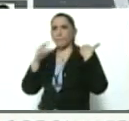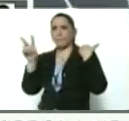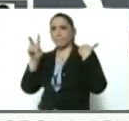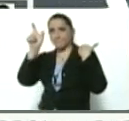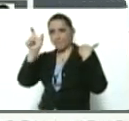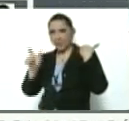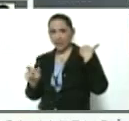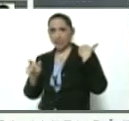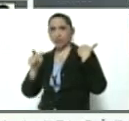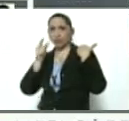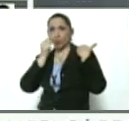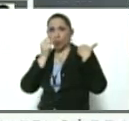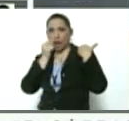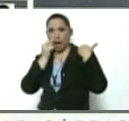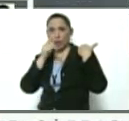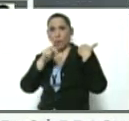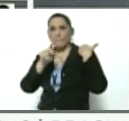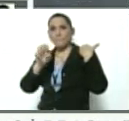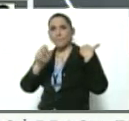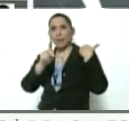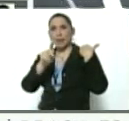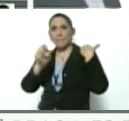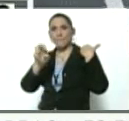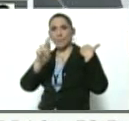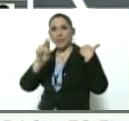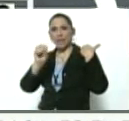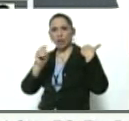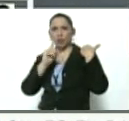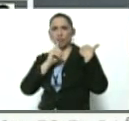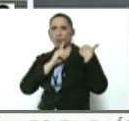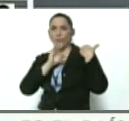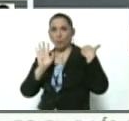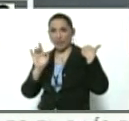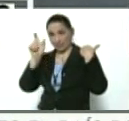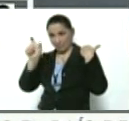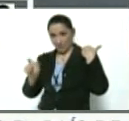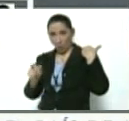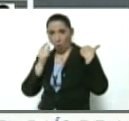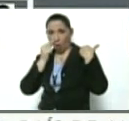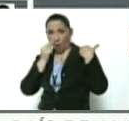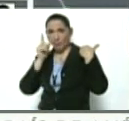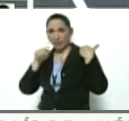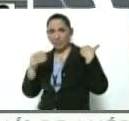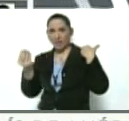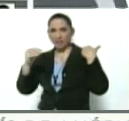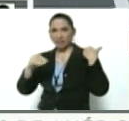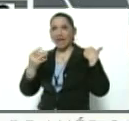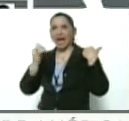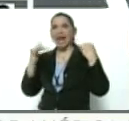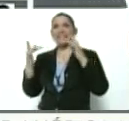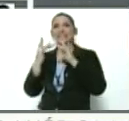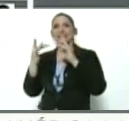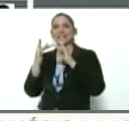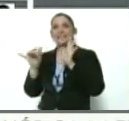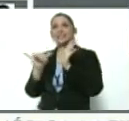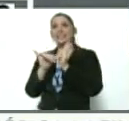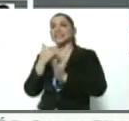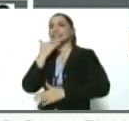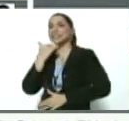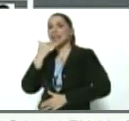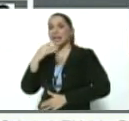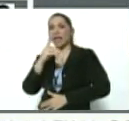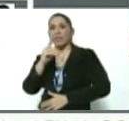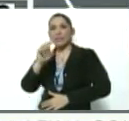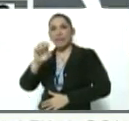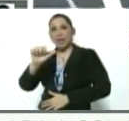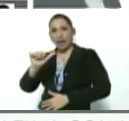llamado José Alberto Socorro Fernández, alias Epero. Esa una persona que además tiene nexos muy cercanos con la DEA,